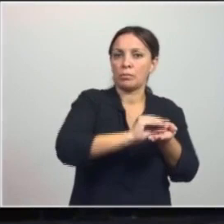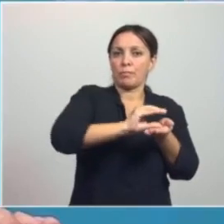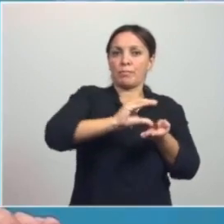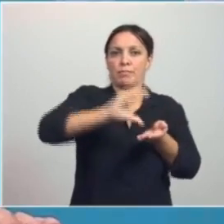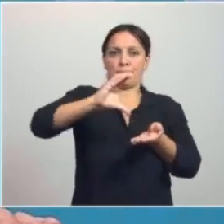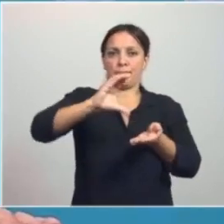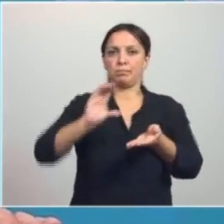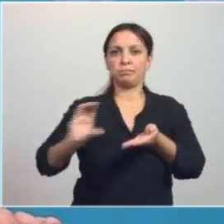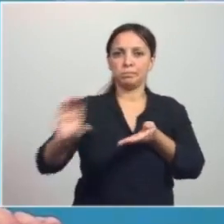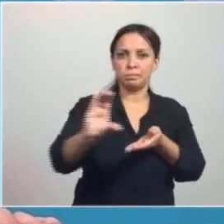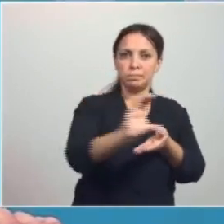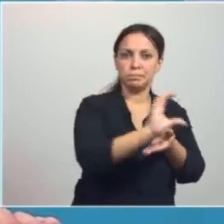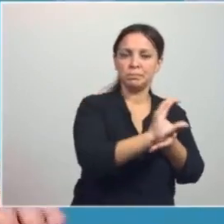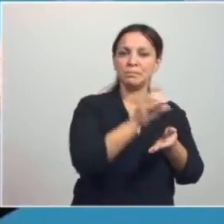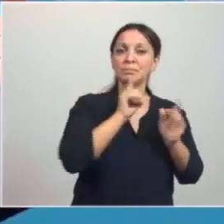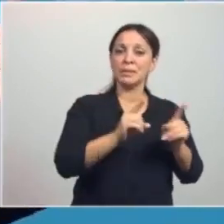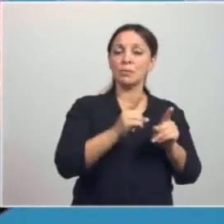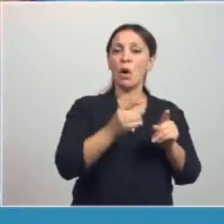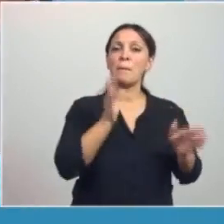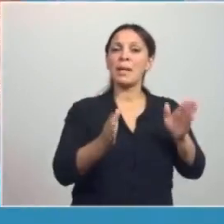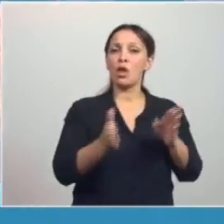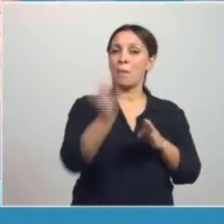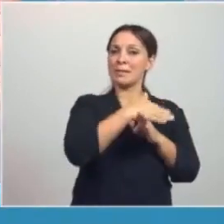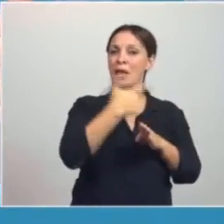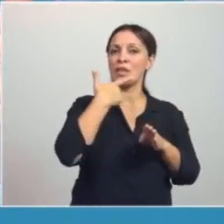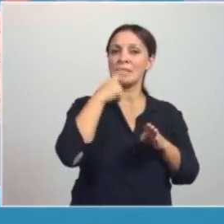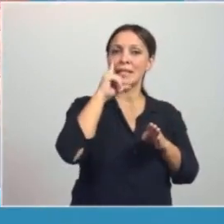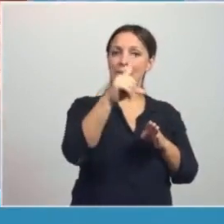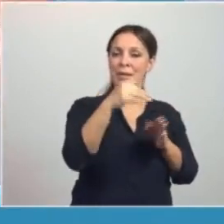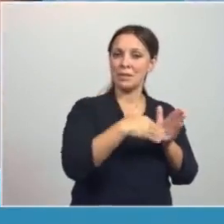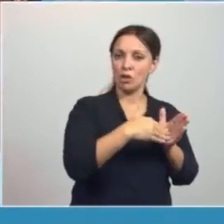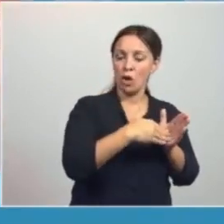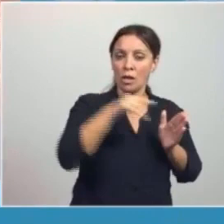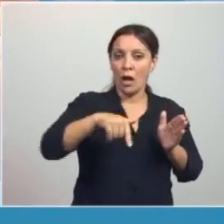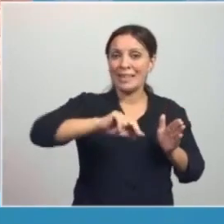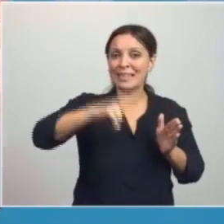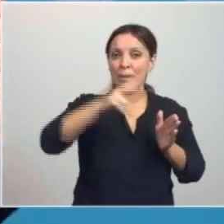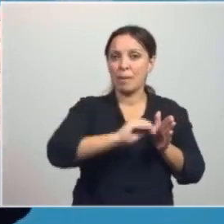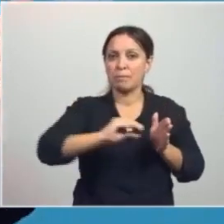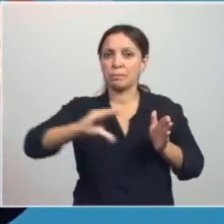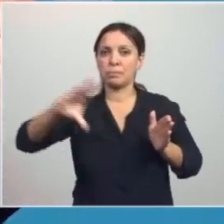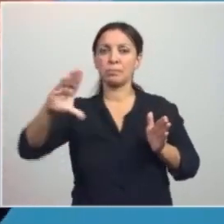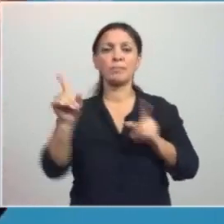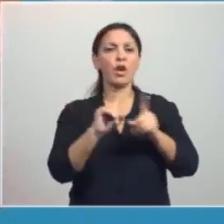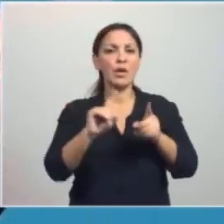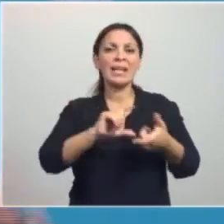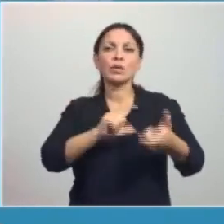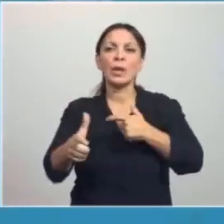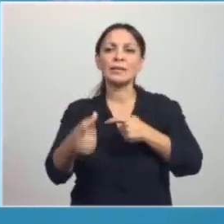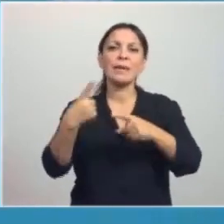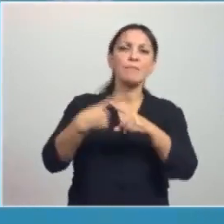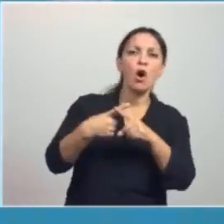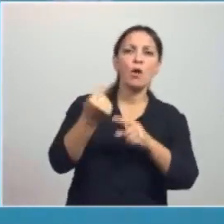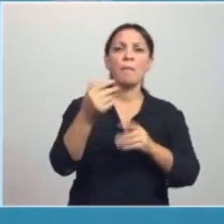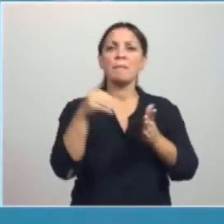destinados durante el periodo pasado. Es decir, que no es actualizar según los precios, no es seguirle al